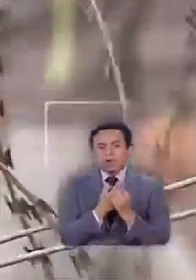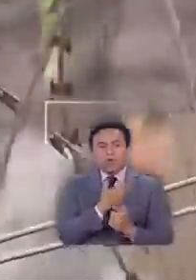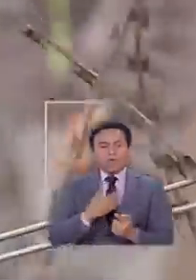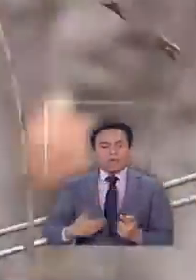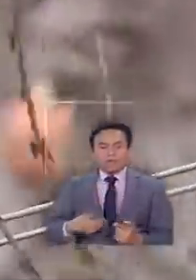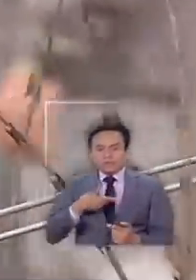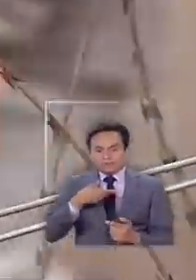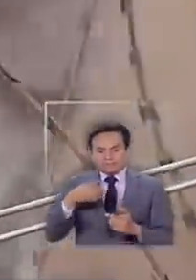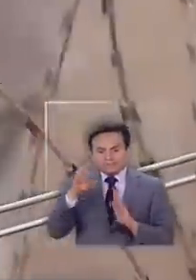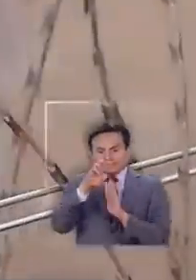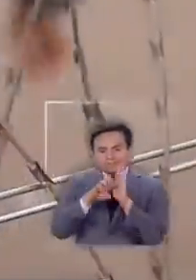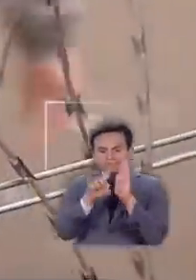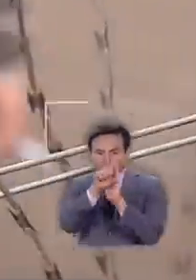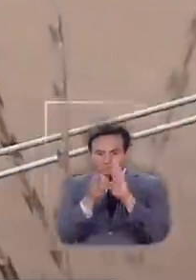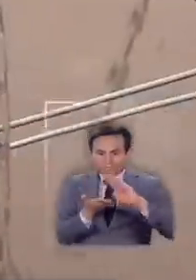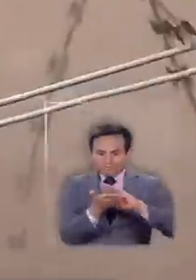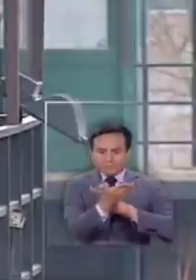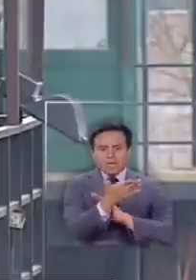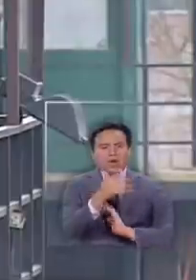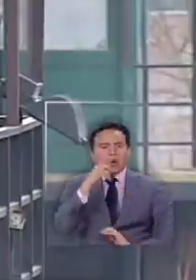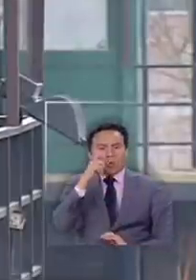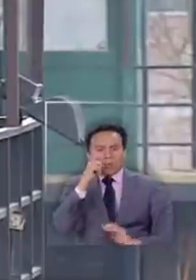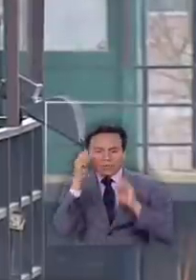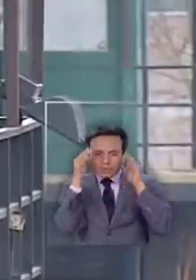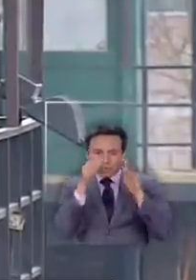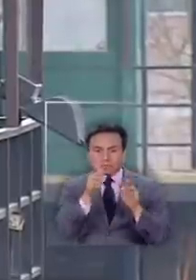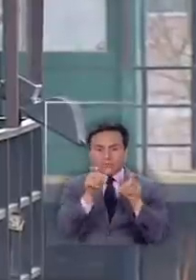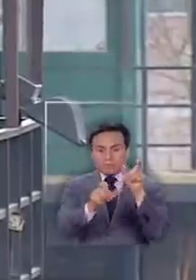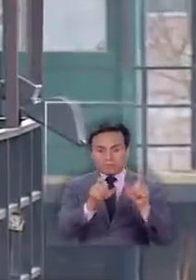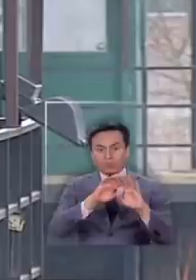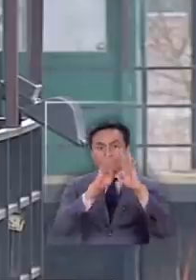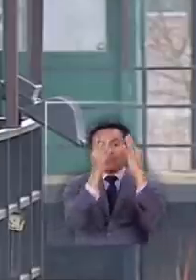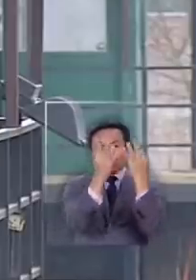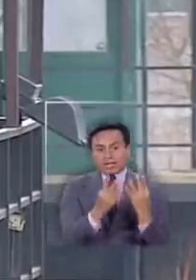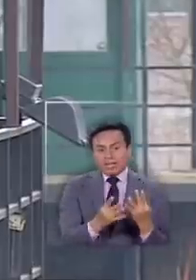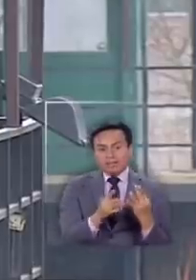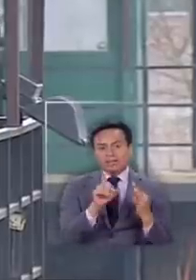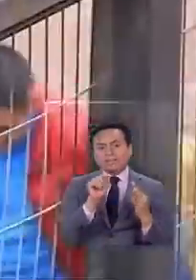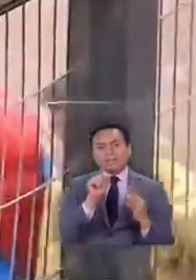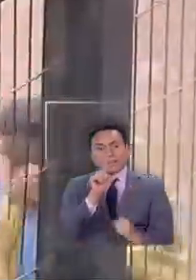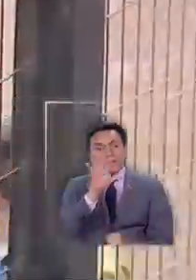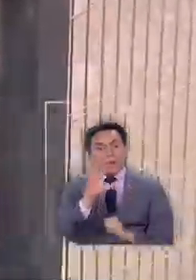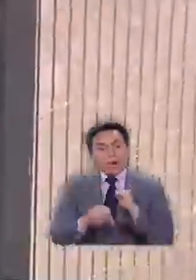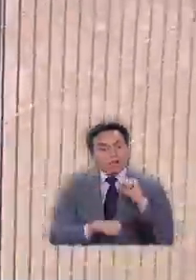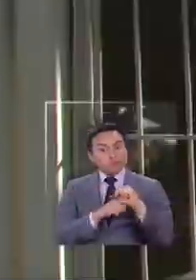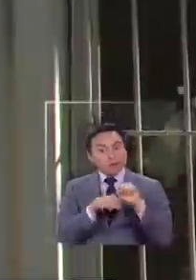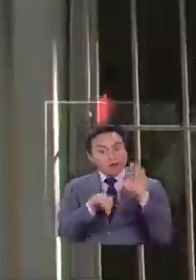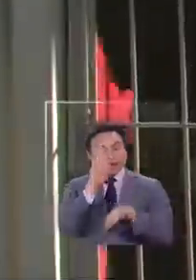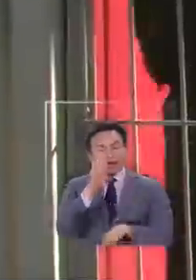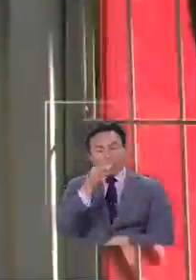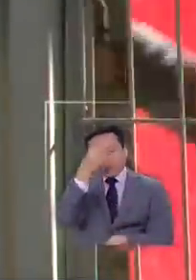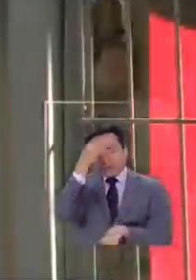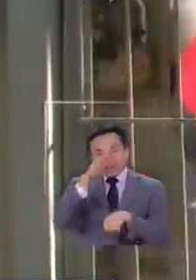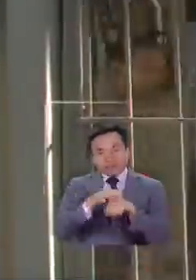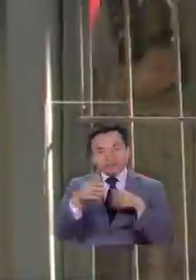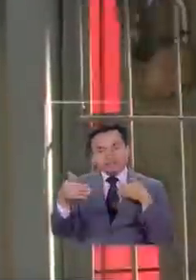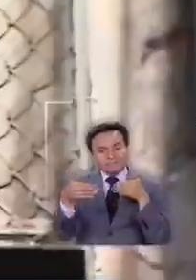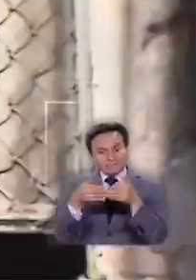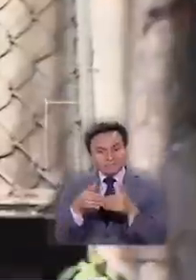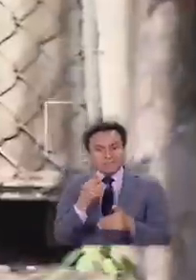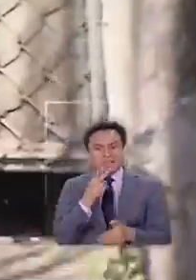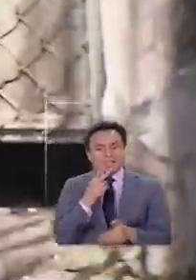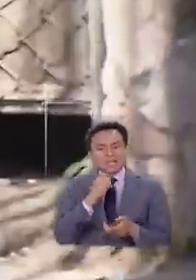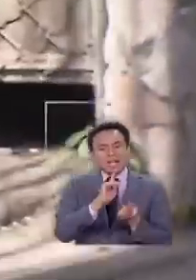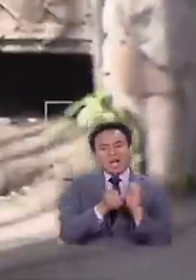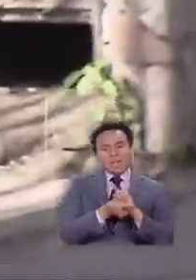máxima urgencia al proyecto de ley humanitaria que permita a la población penal mayor de 75 años o con una enfermedad terminal conmutar